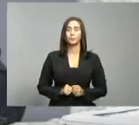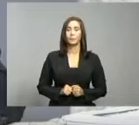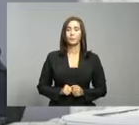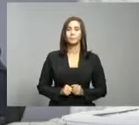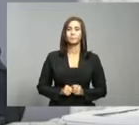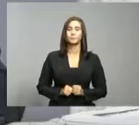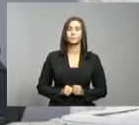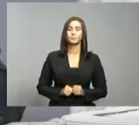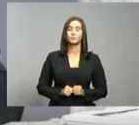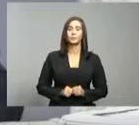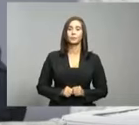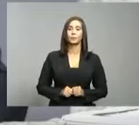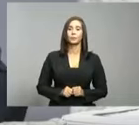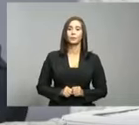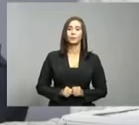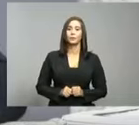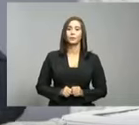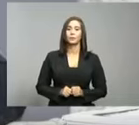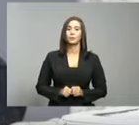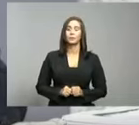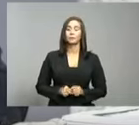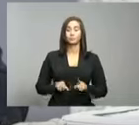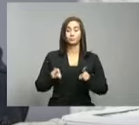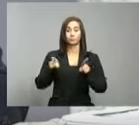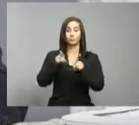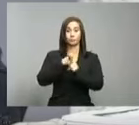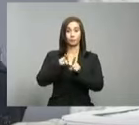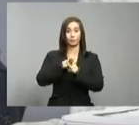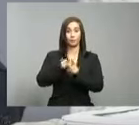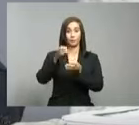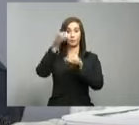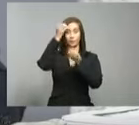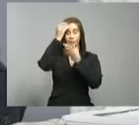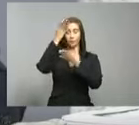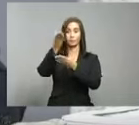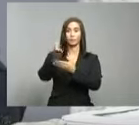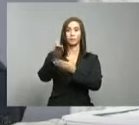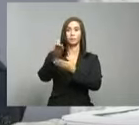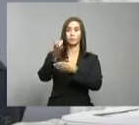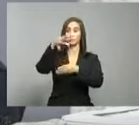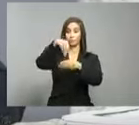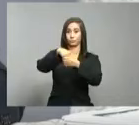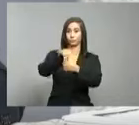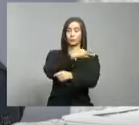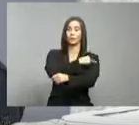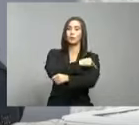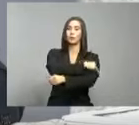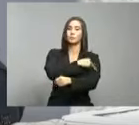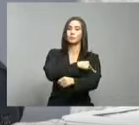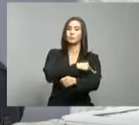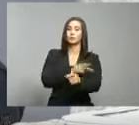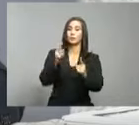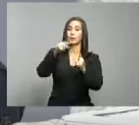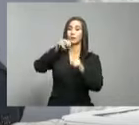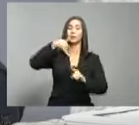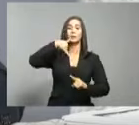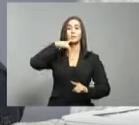Igualmente, con relación a los niveles de hospitalización, informamos que tenemos al día de ayer